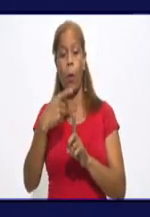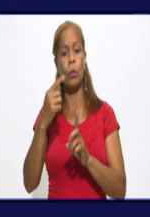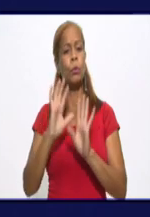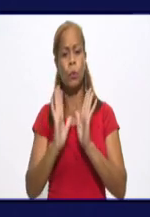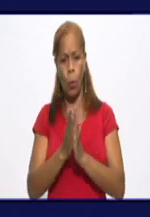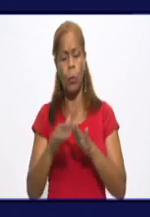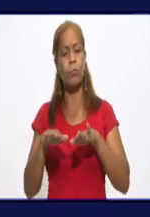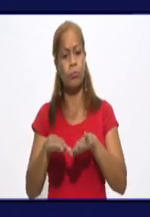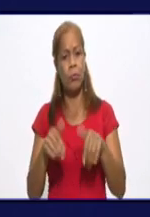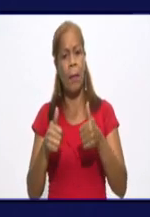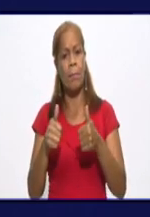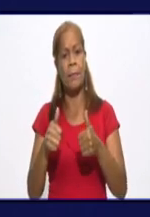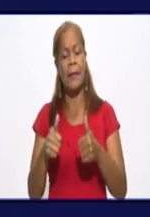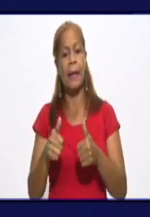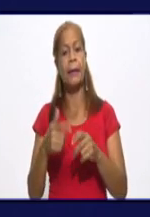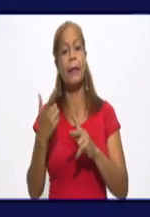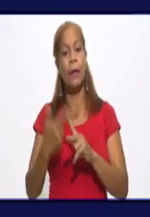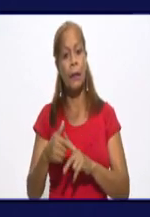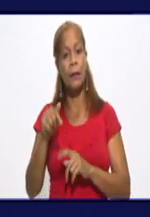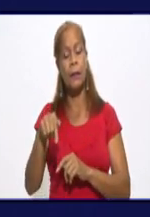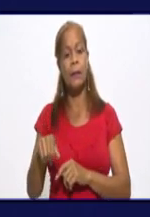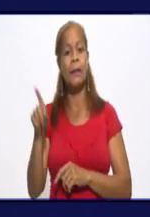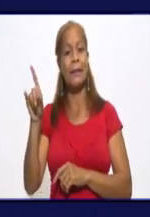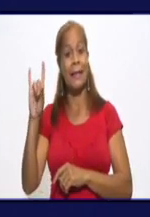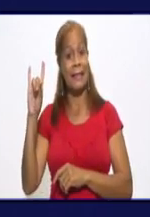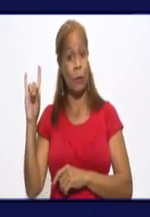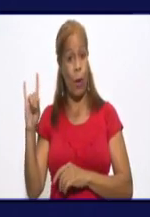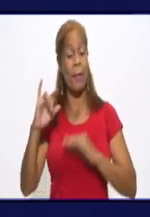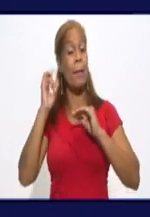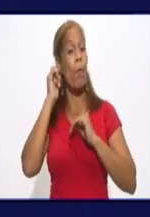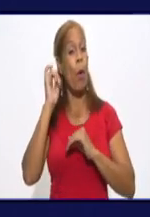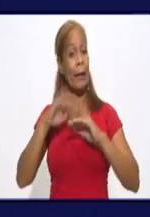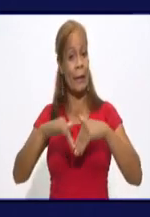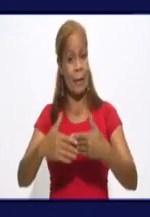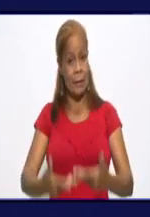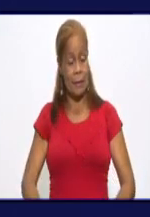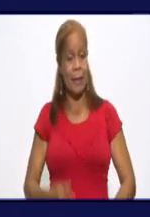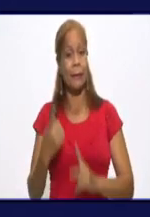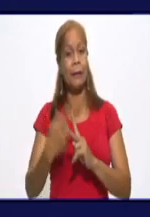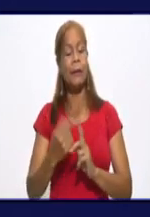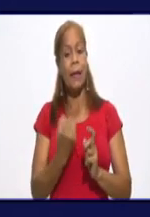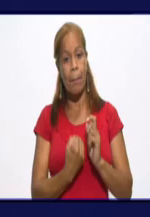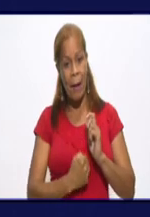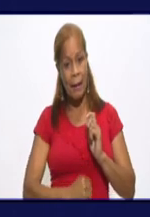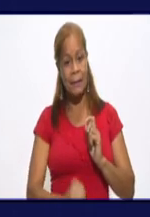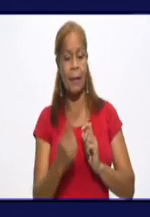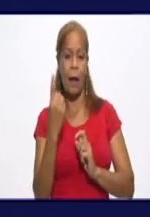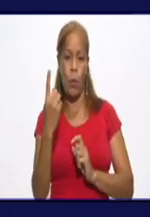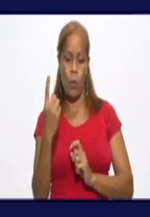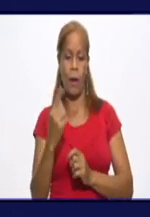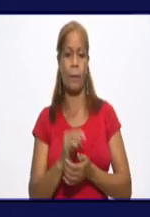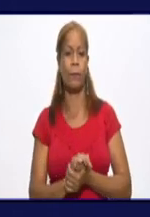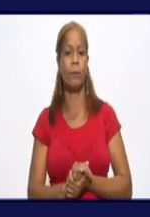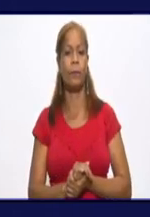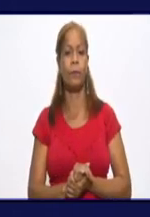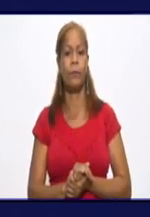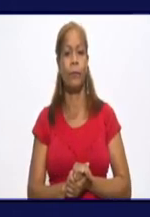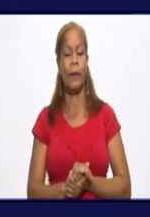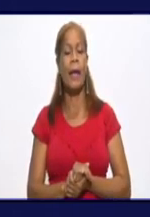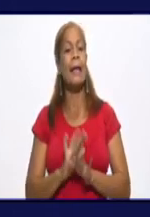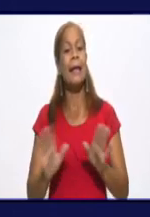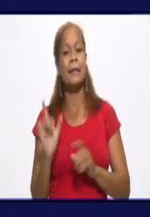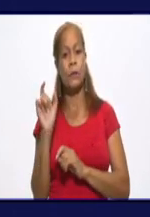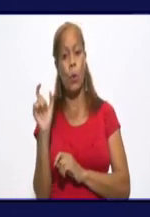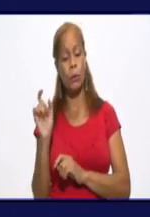Gestante tenemos 19, hoy tenemos 2 activas. Y puérperas acumulamos una y no tenemos ninguna activa. Se dieron en las últimas